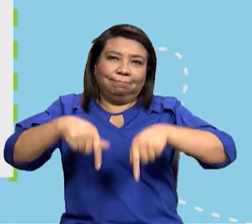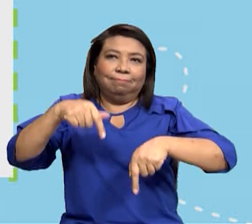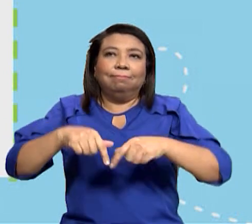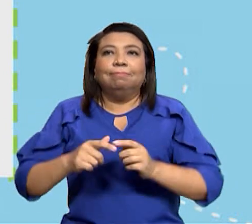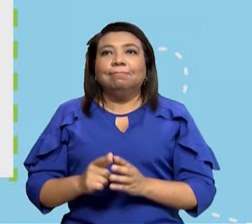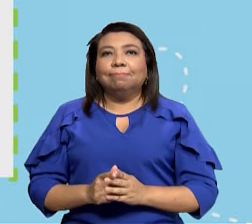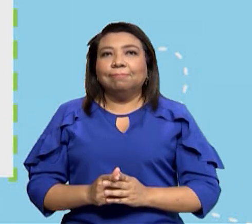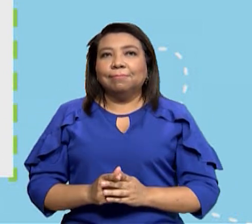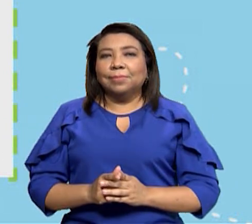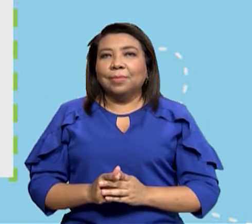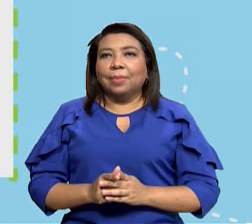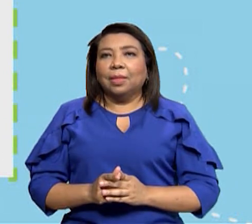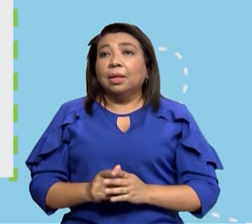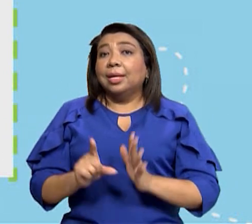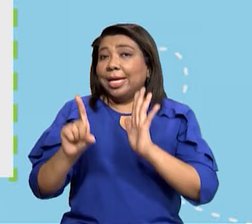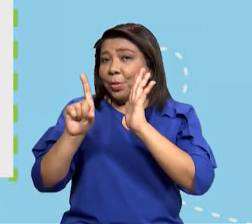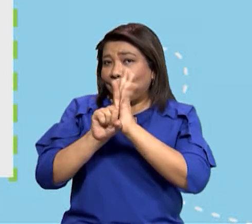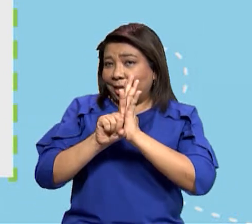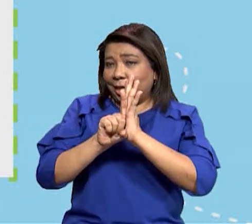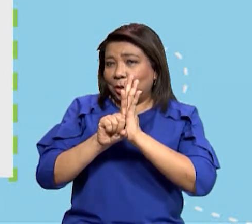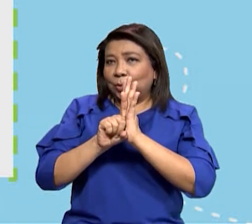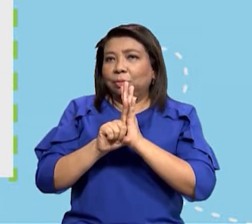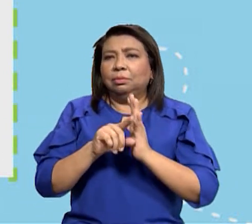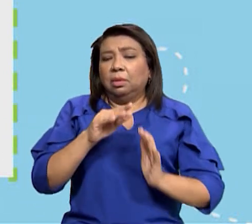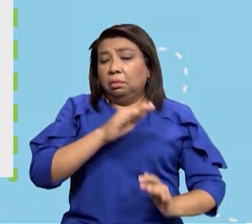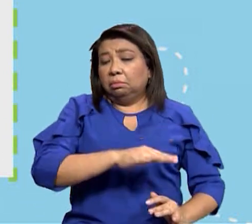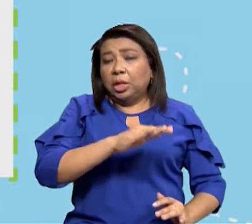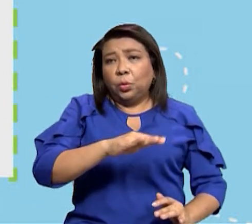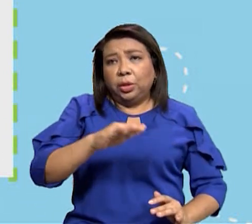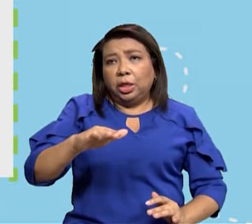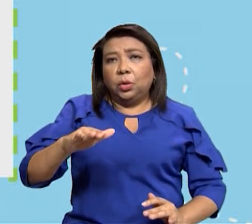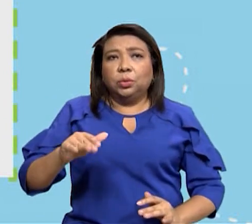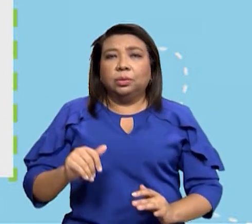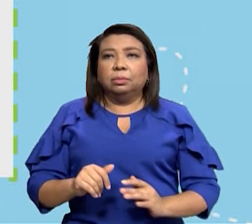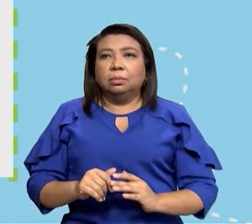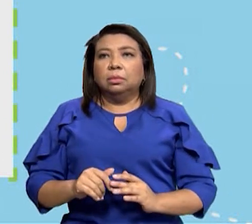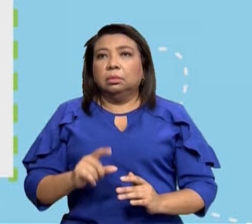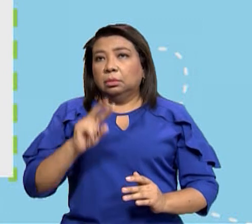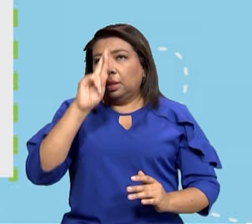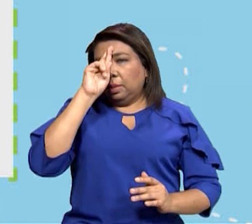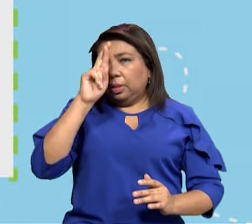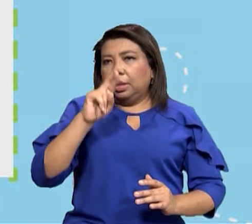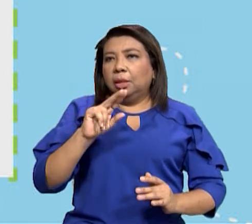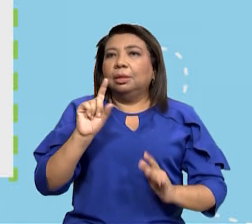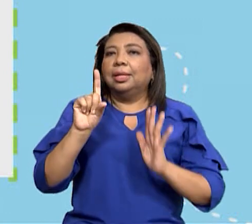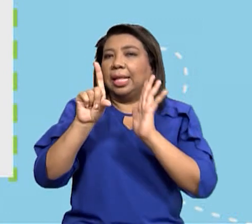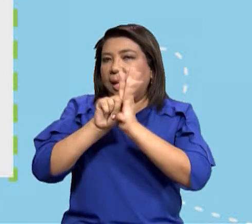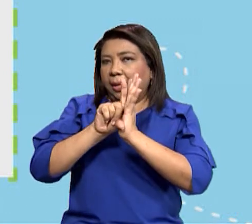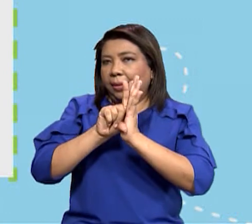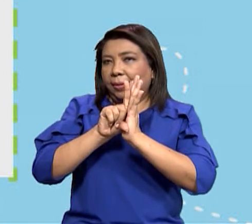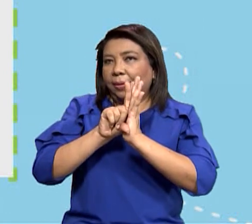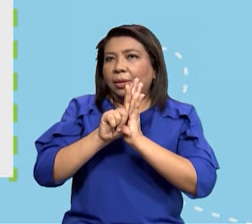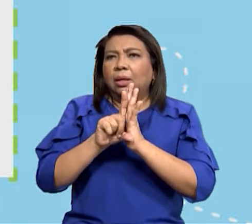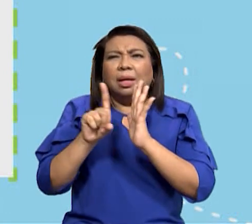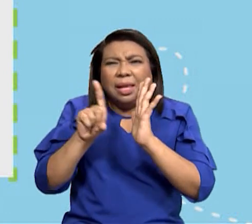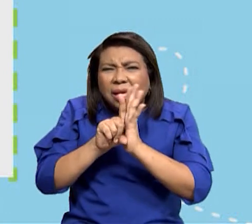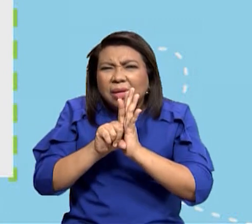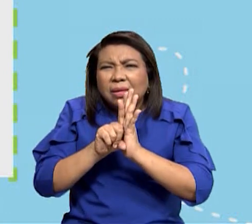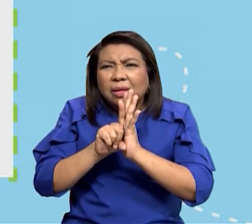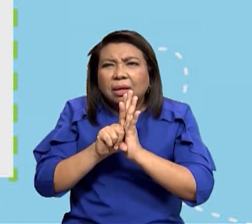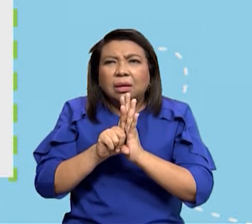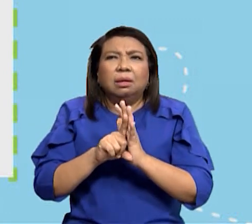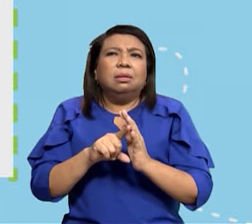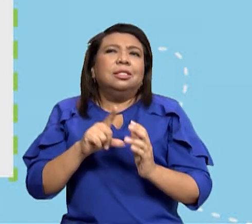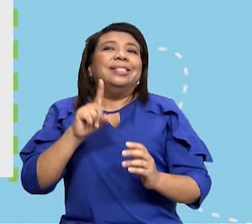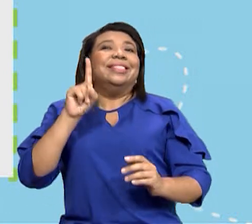es un derecho de los niños respetar las leyes es un derecho o es un